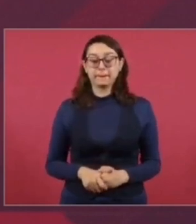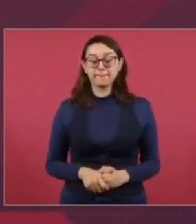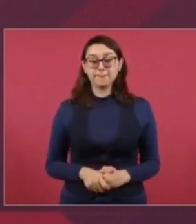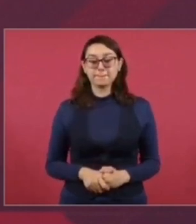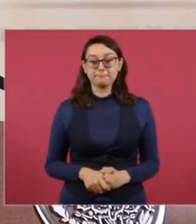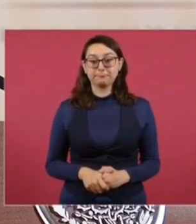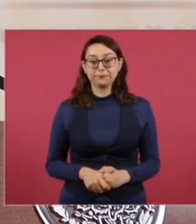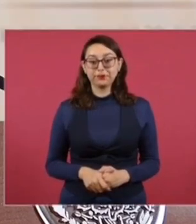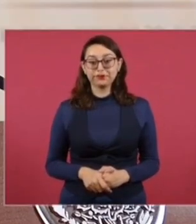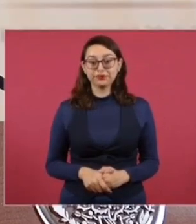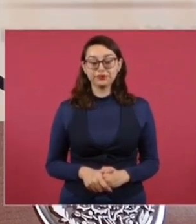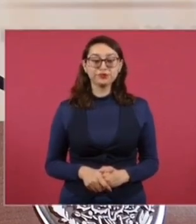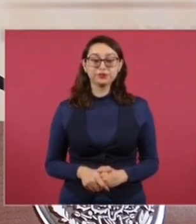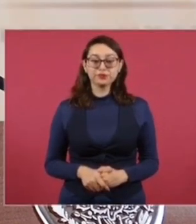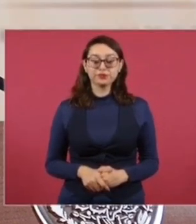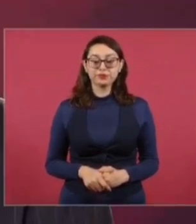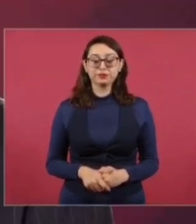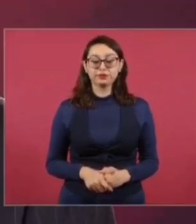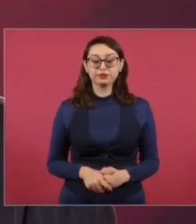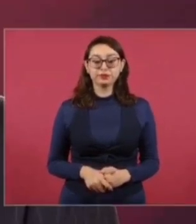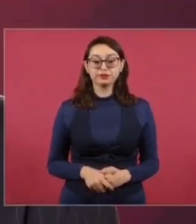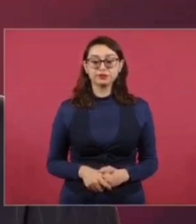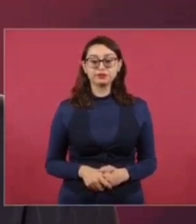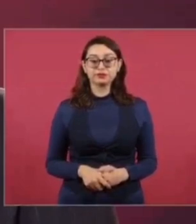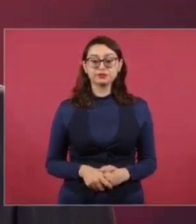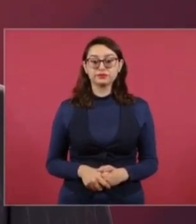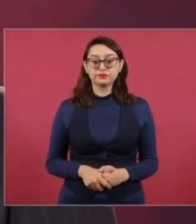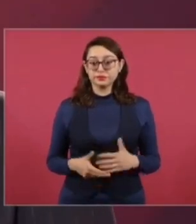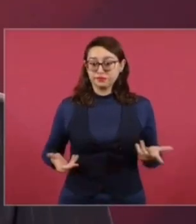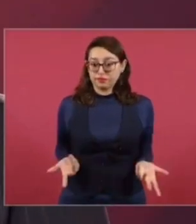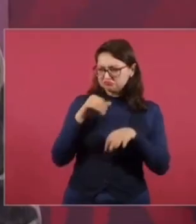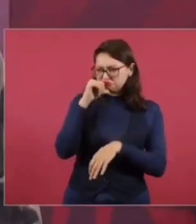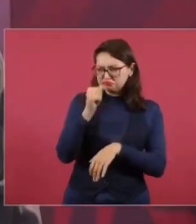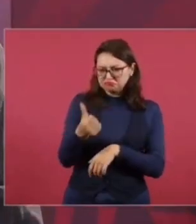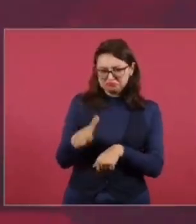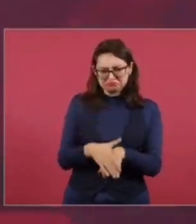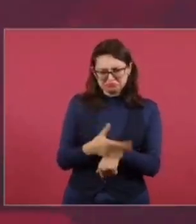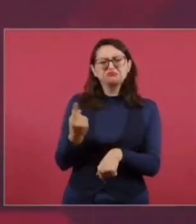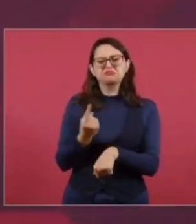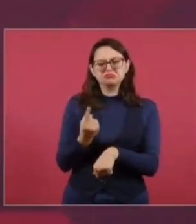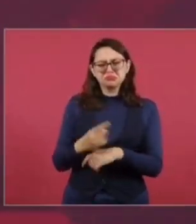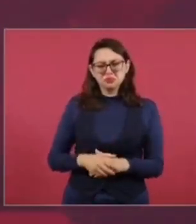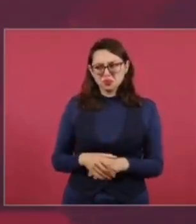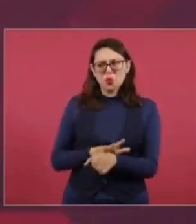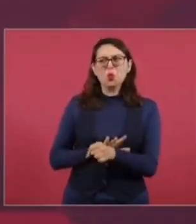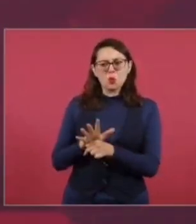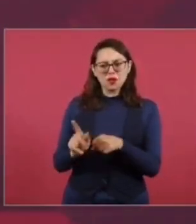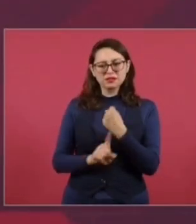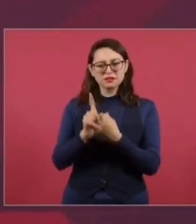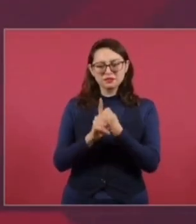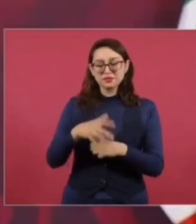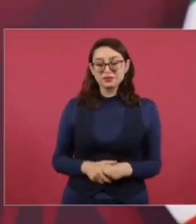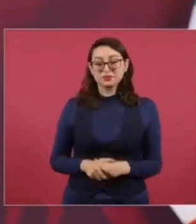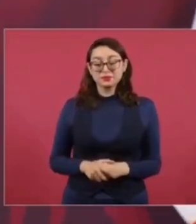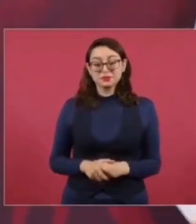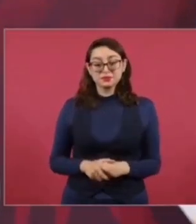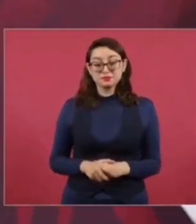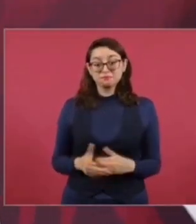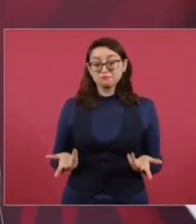tramposo el mantener ahí un expediente. Porque también la gente debe saber